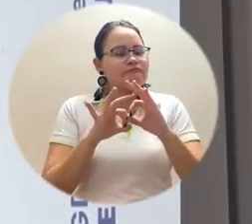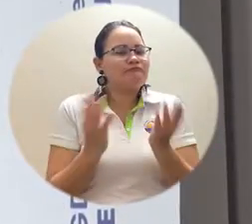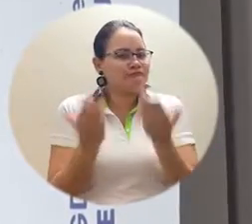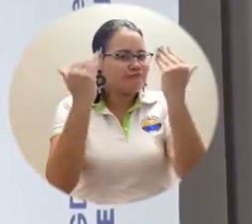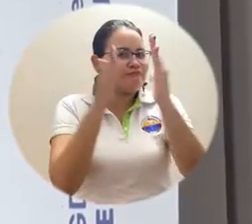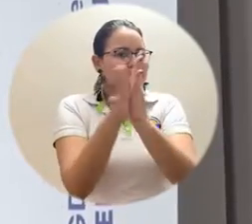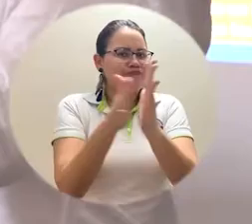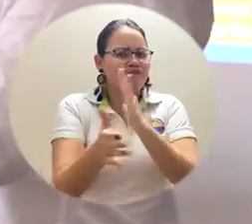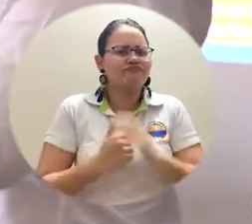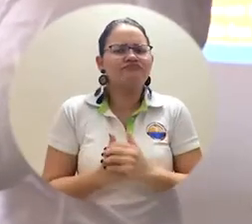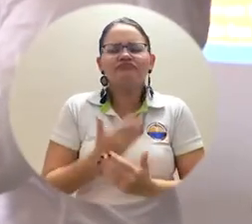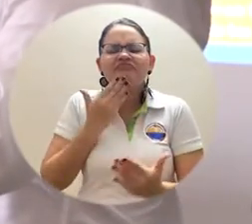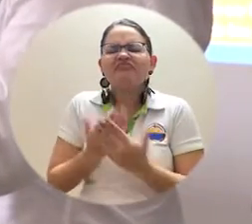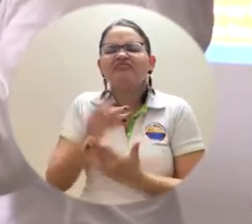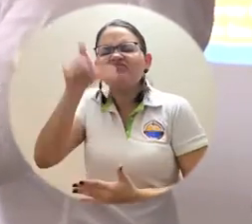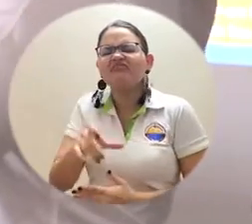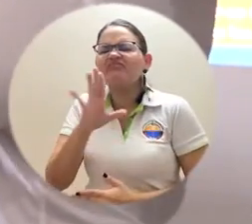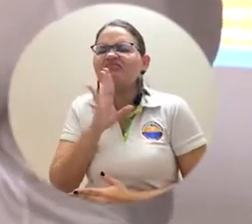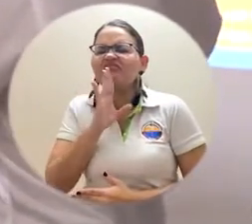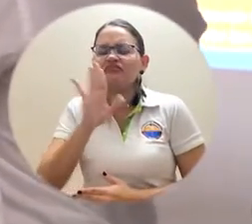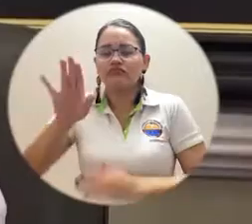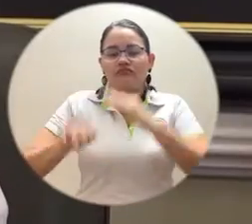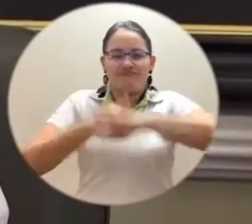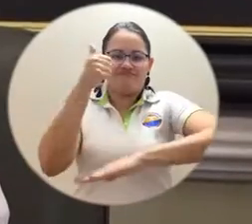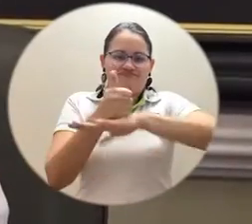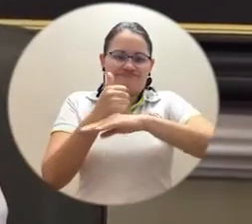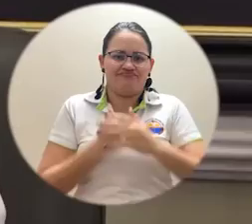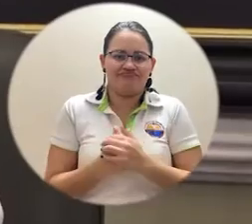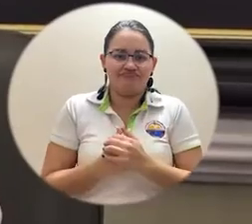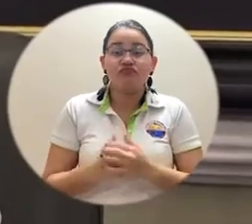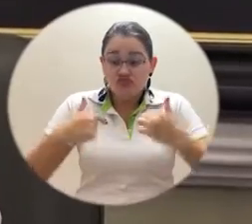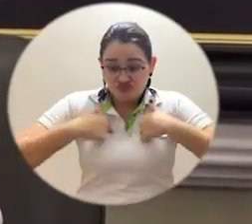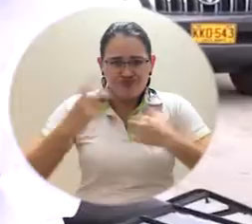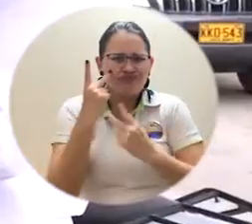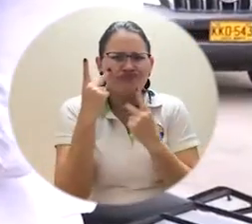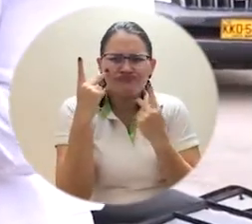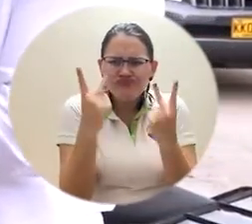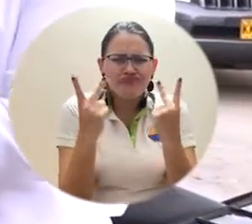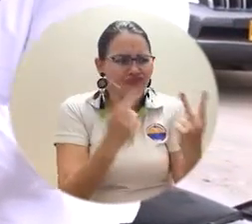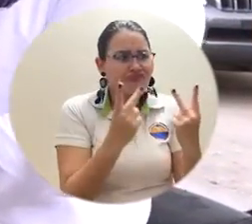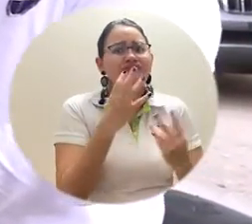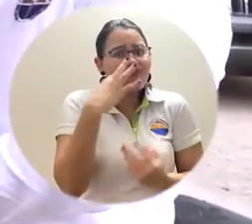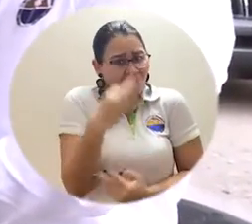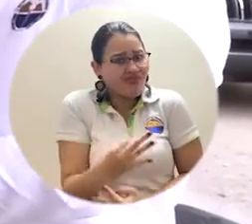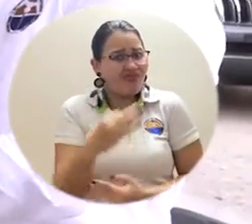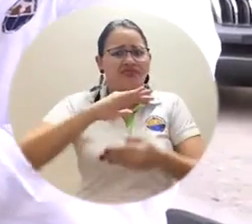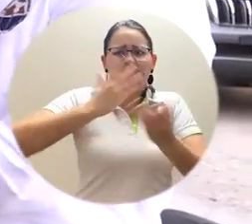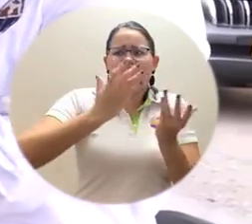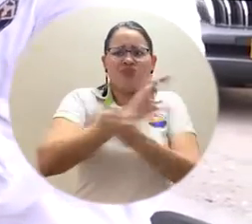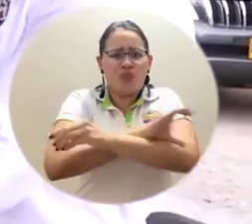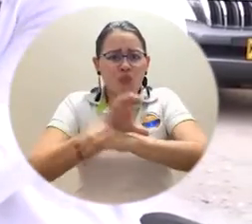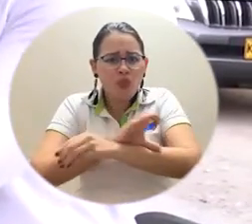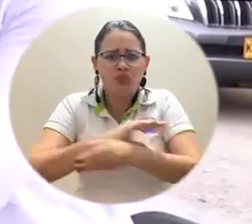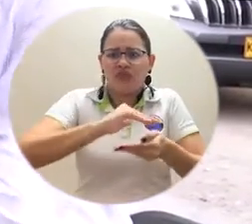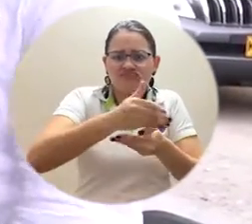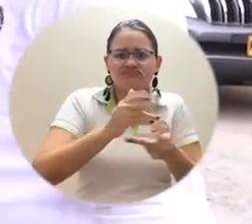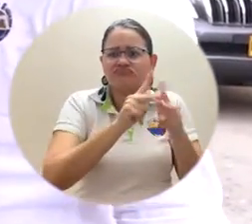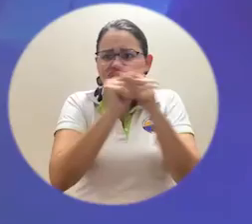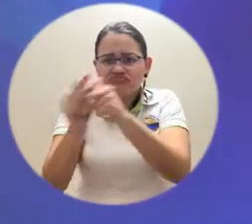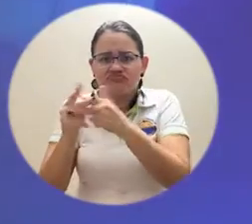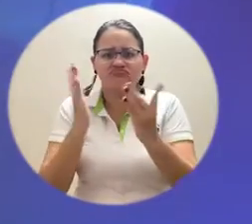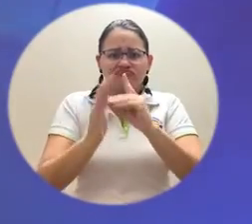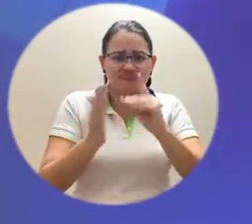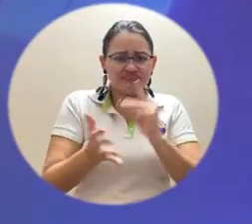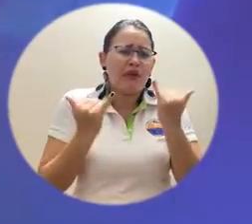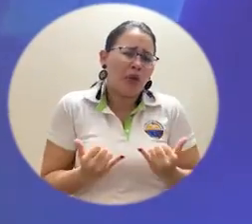confianza nos las brinda y nos las entrega el rector Pablo Guerra Salazar. Lo he visto en los corregimientos entregando computadores, ahora que estamos en este tema de la pandemia,